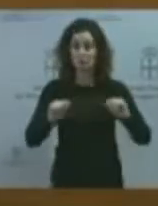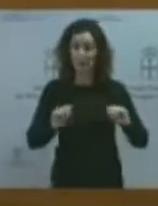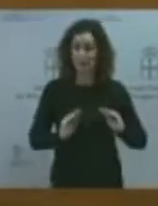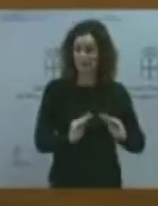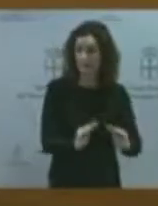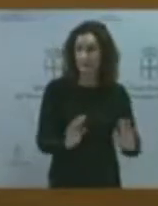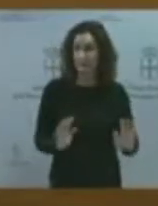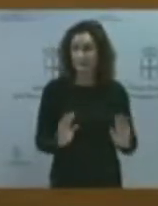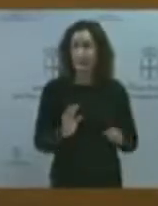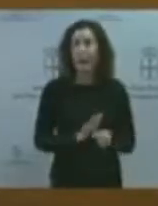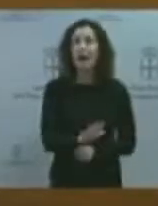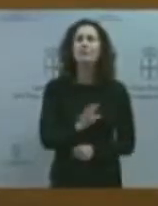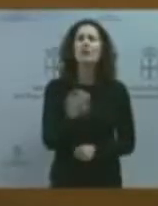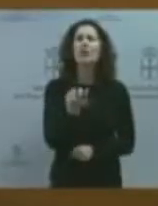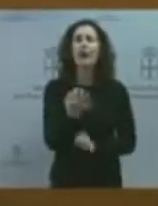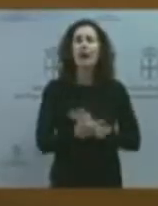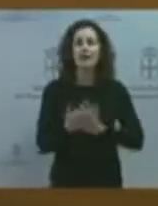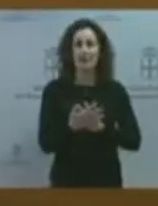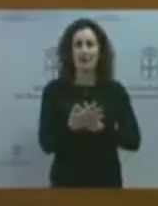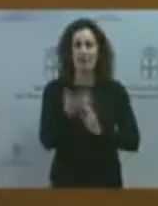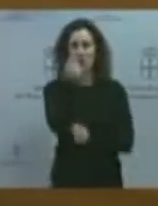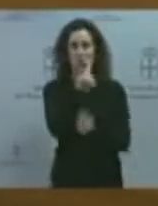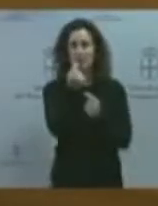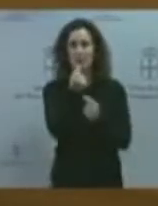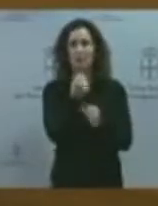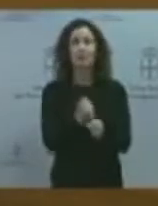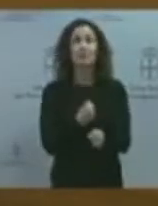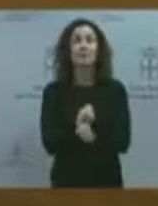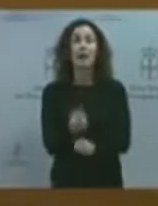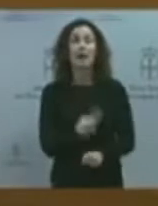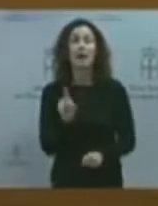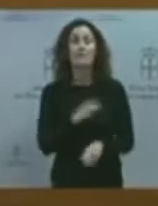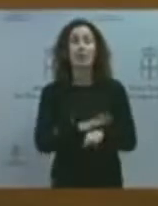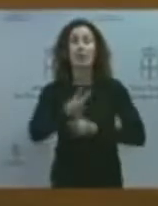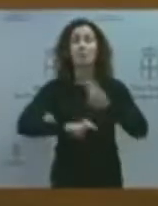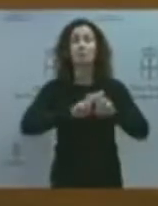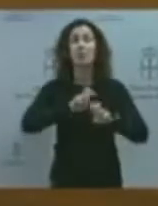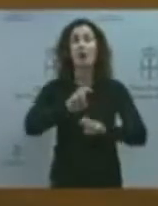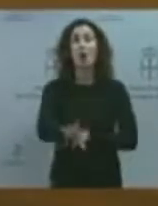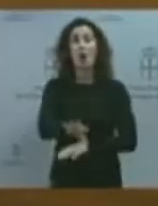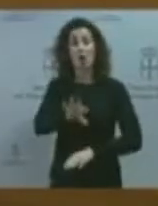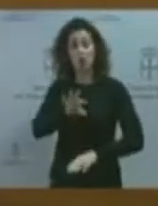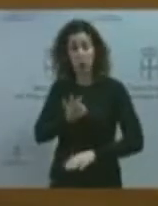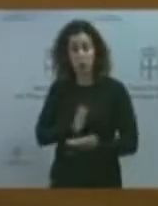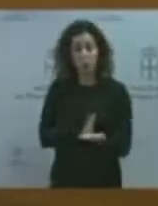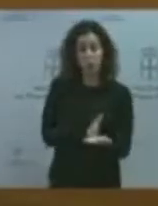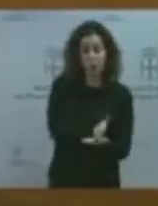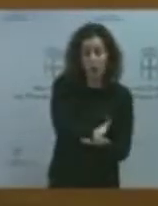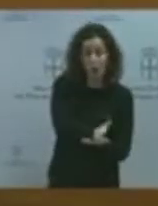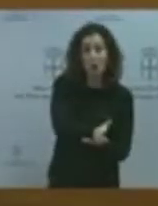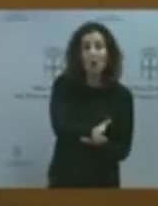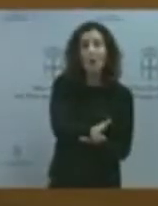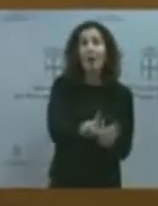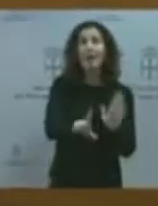en concreto. Trabajaremos en la búsqueda de las opciones legales y preferencialmente sostenibles para ampliar las bonificaciones del peaje del Huerna